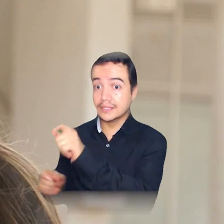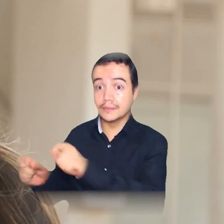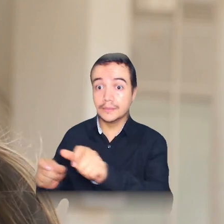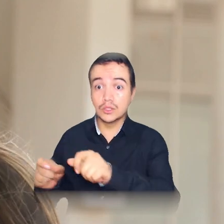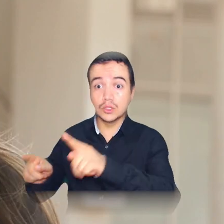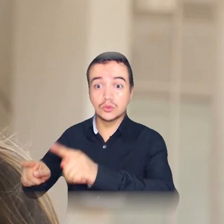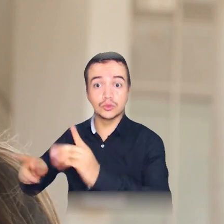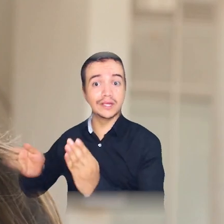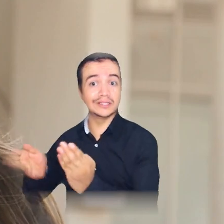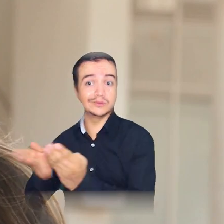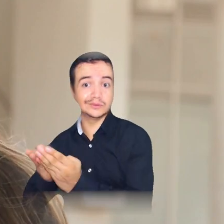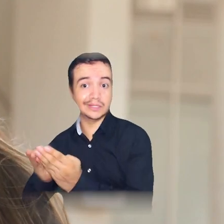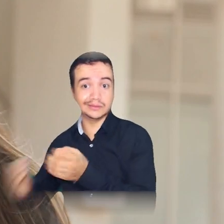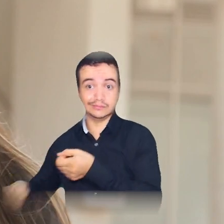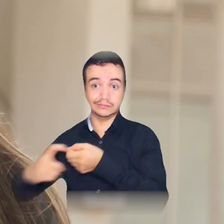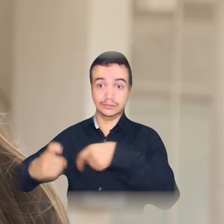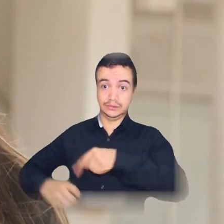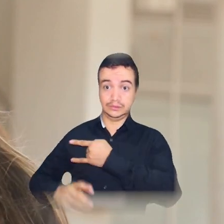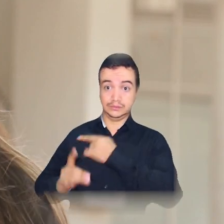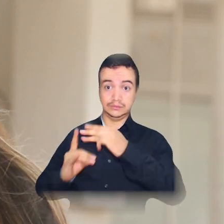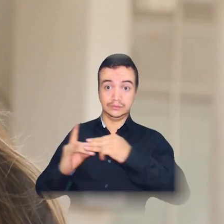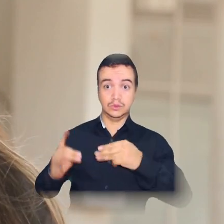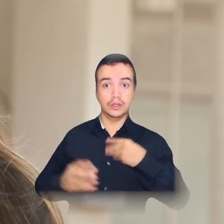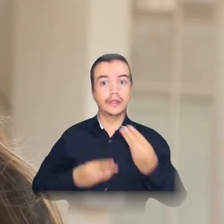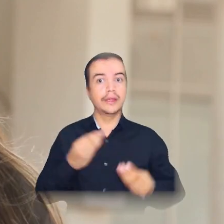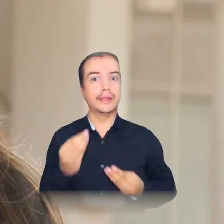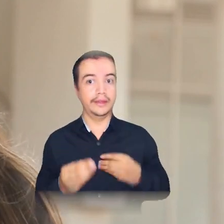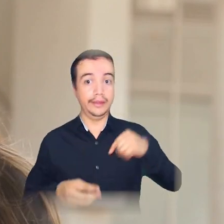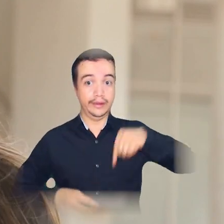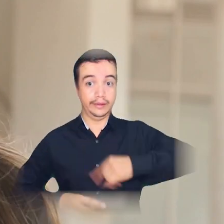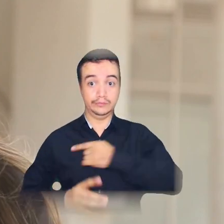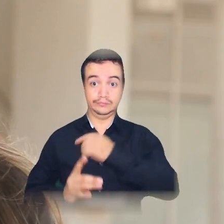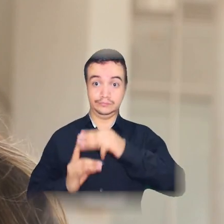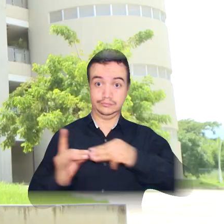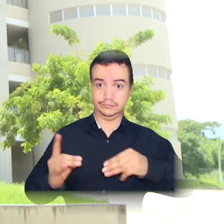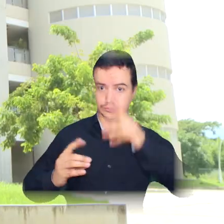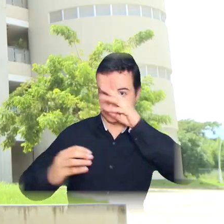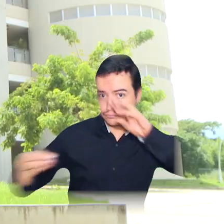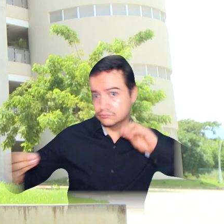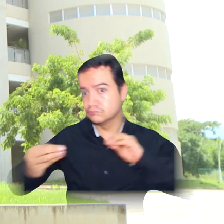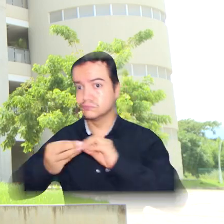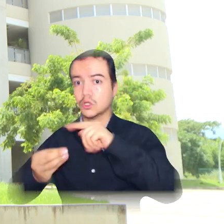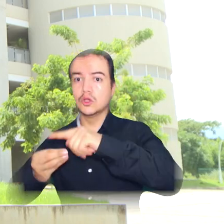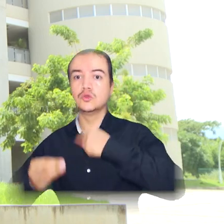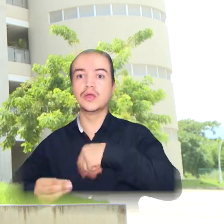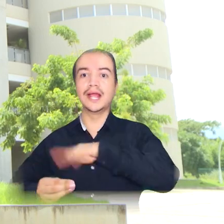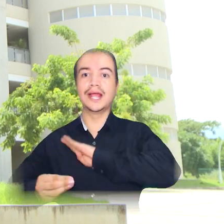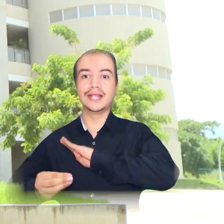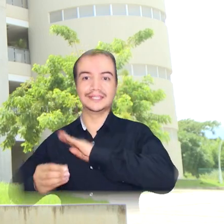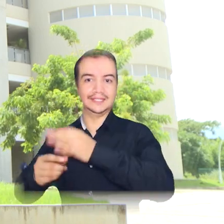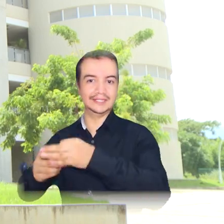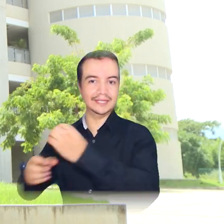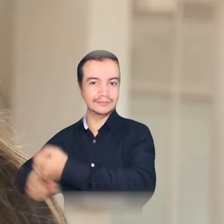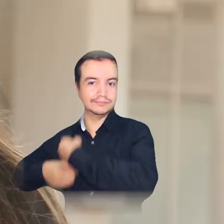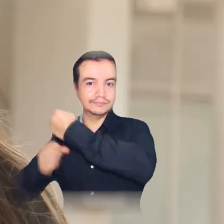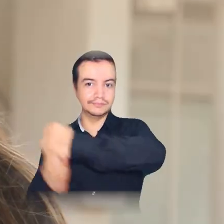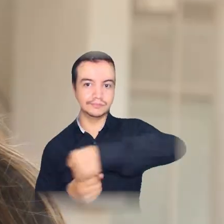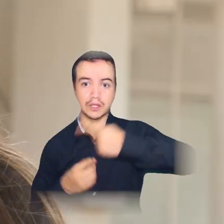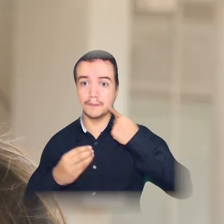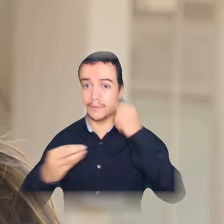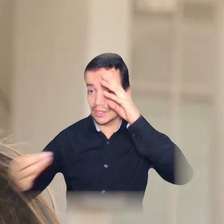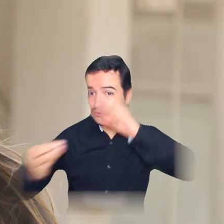procedentes de dicho municipio, la Alma Mater y la Alcaldía del Banco fortalecieron la alianza conjunta con la firma de un acuerdo